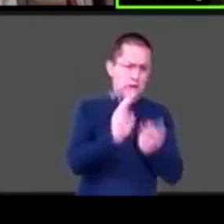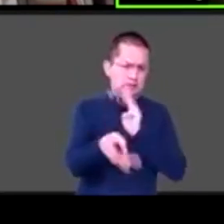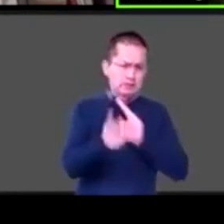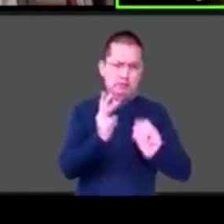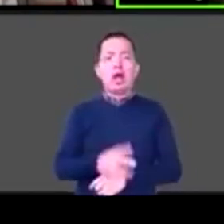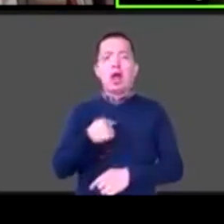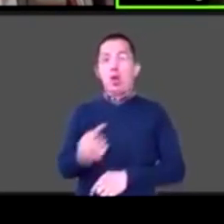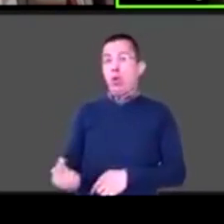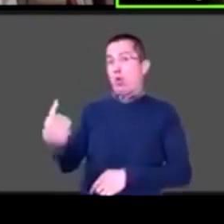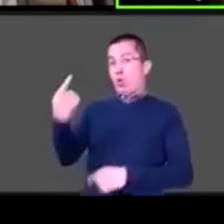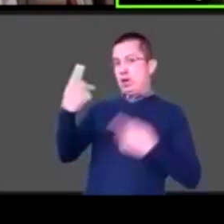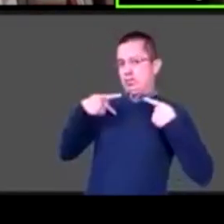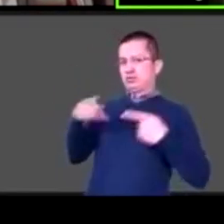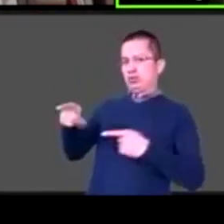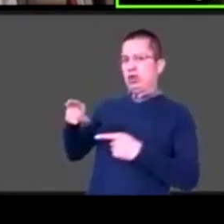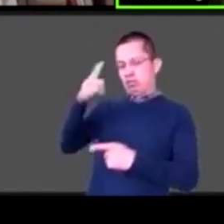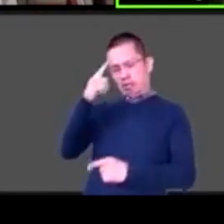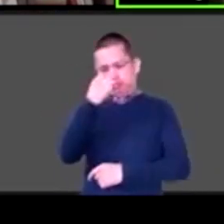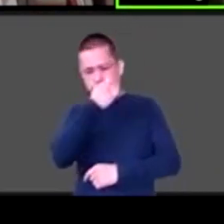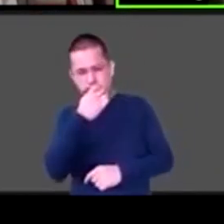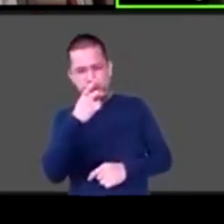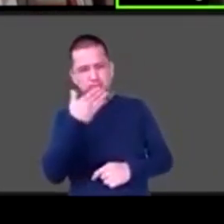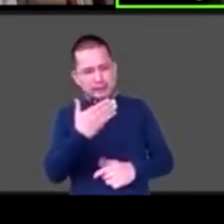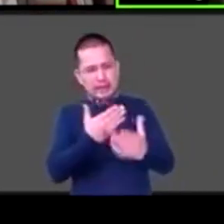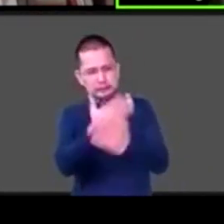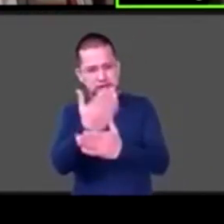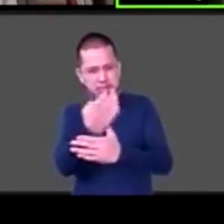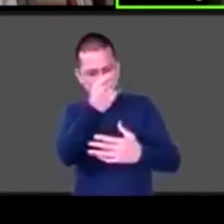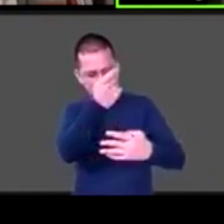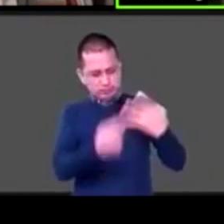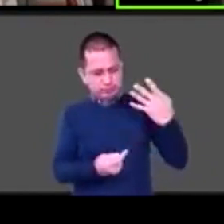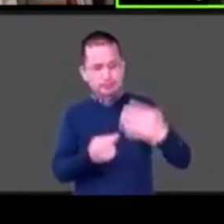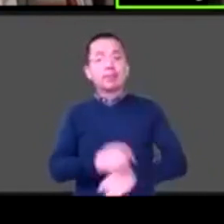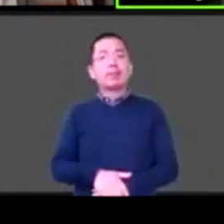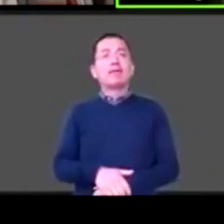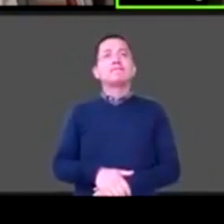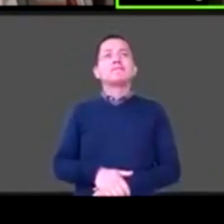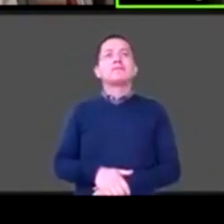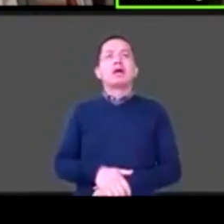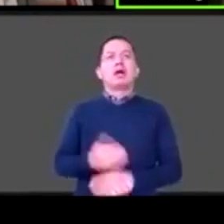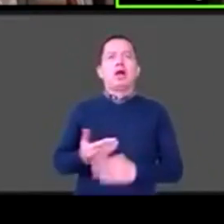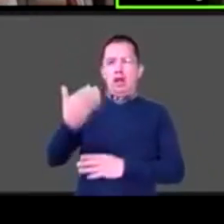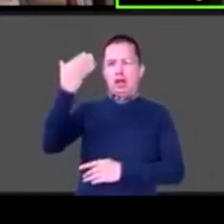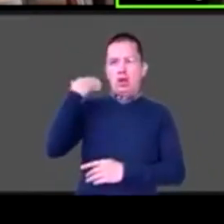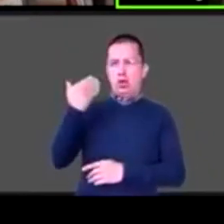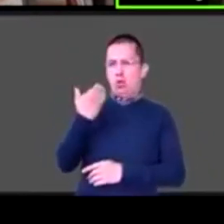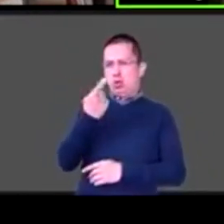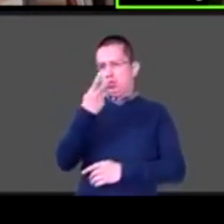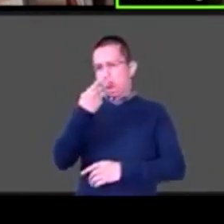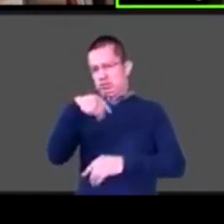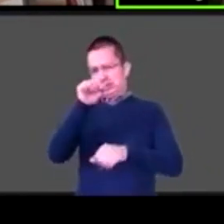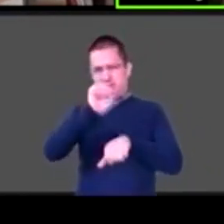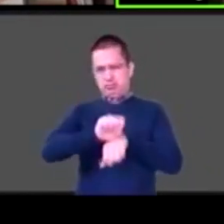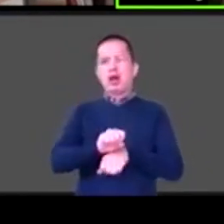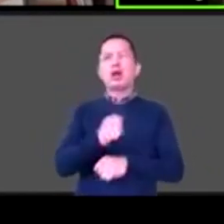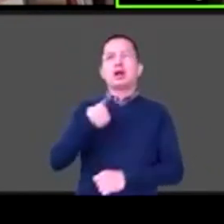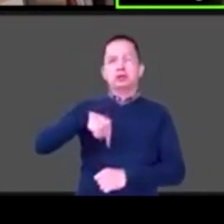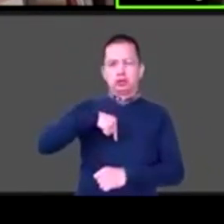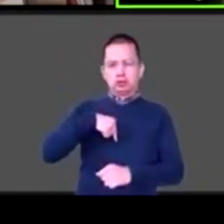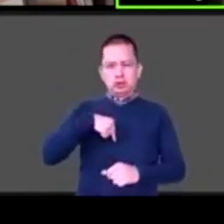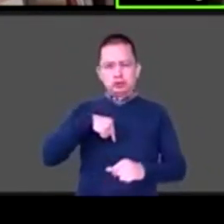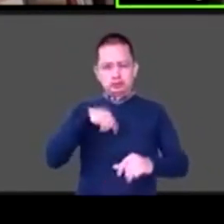persona ciega Laura lanzamos un cuestionario sobre algunas semanas ojalá teletón nos ayude a difundir Jorge